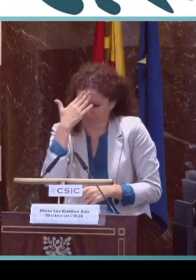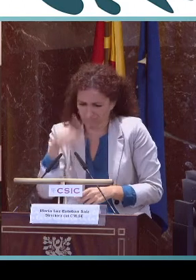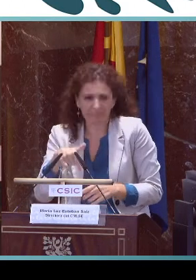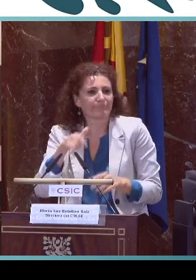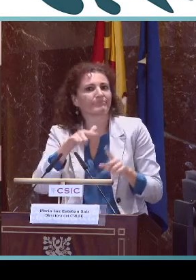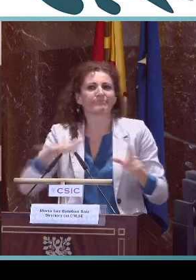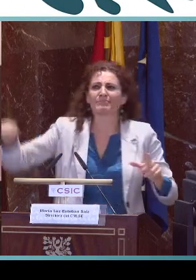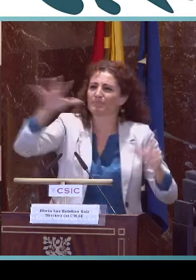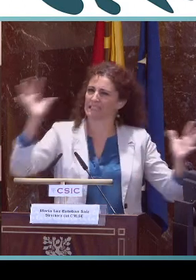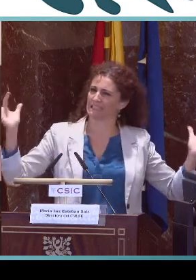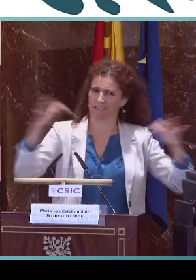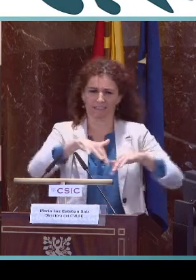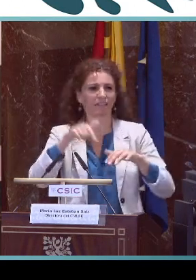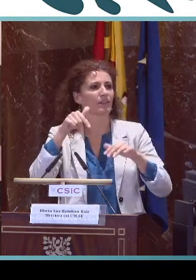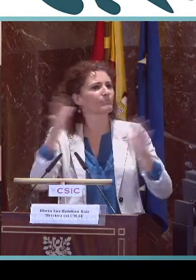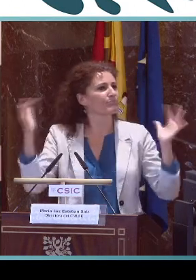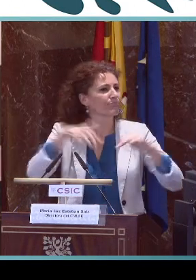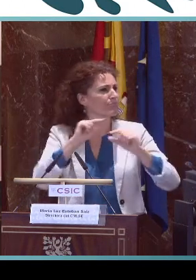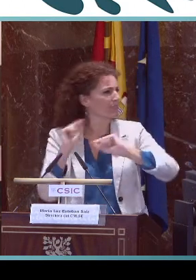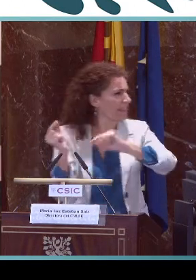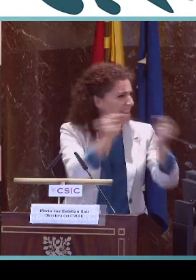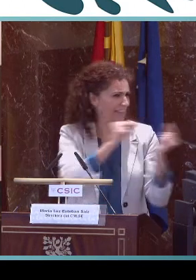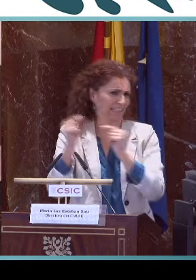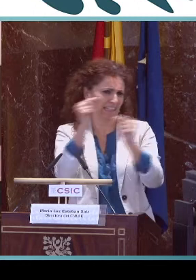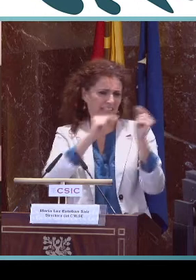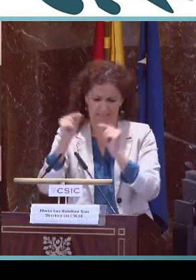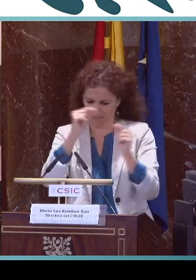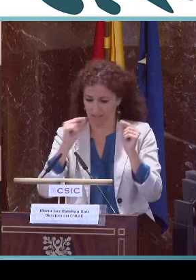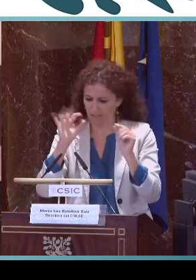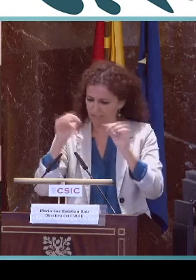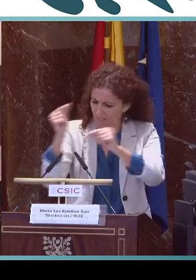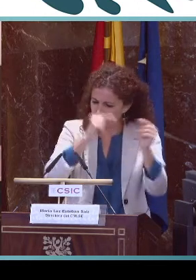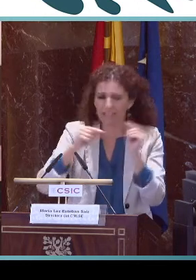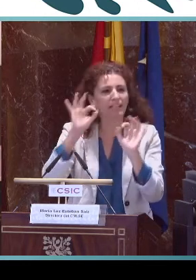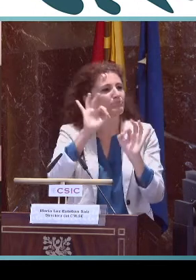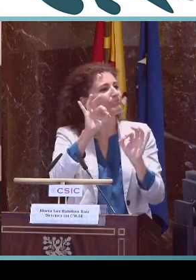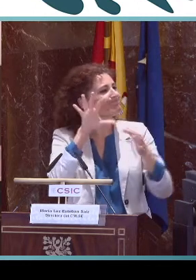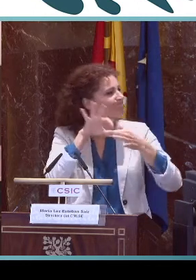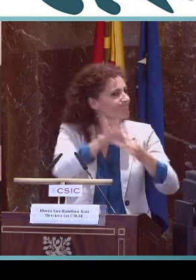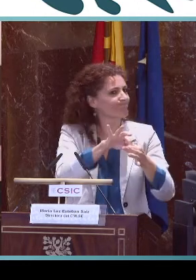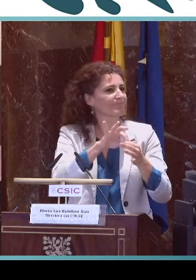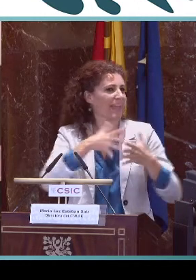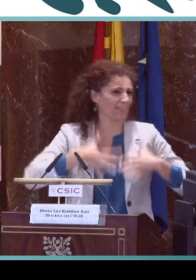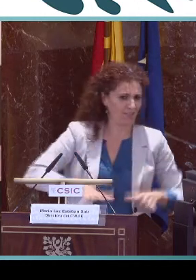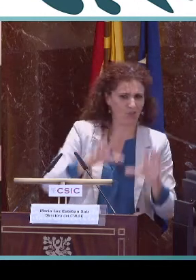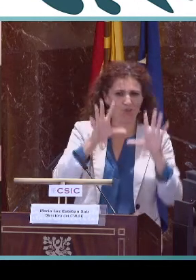El objetivo principal de este congreso es facilitar un punto de encuentro y de debate